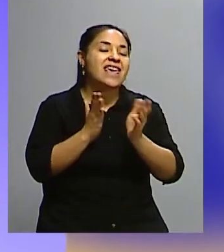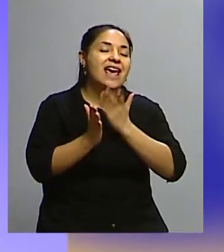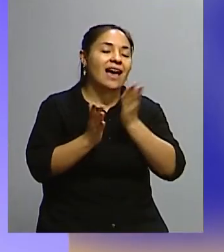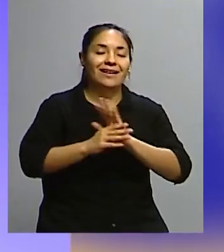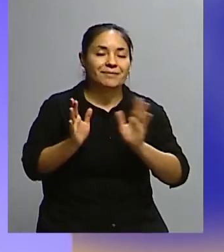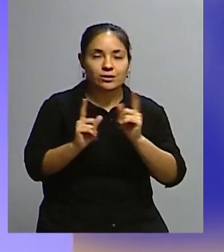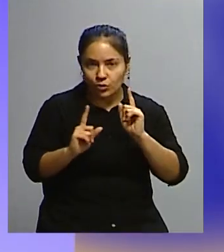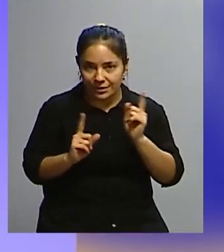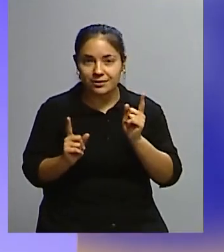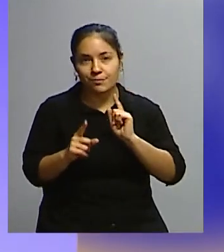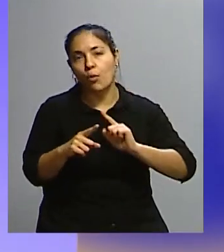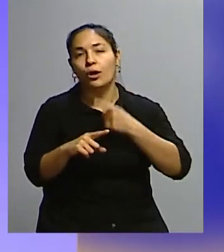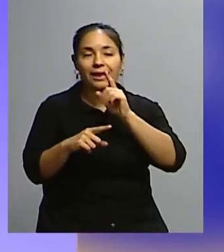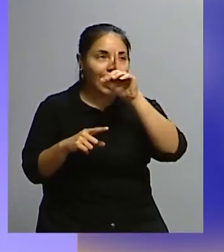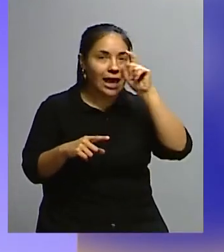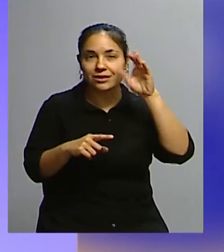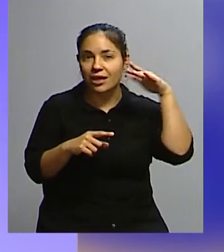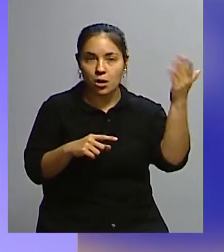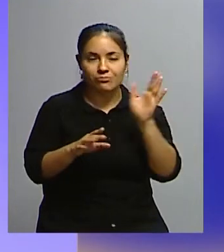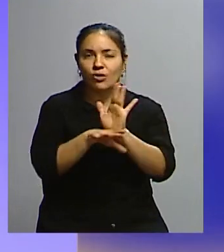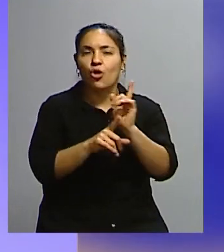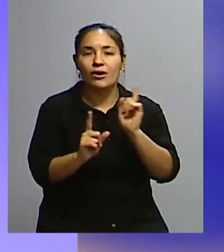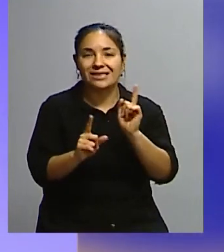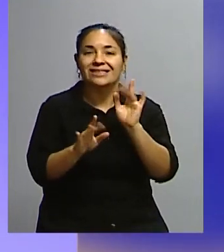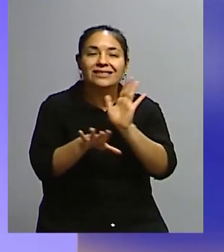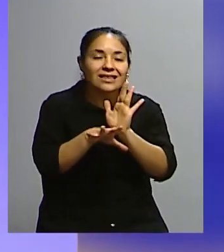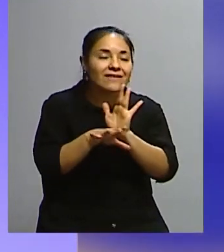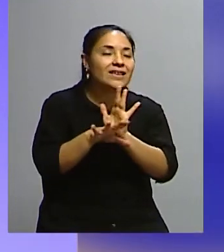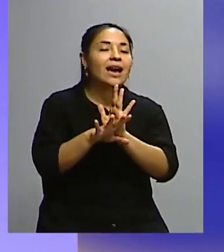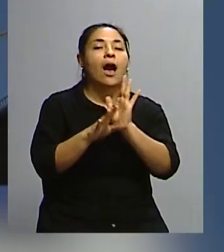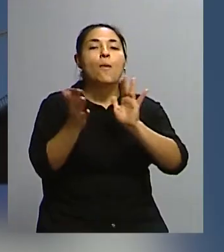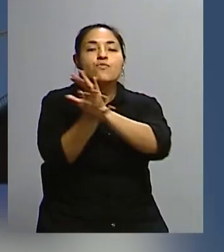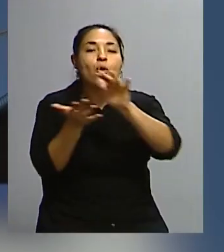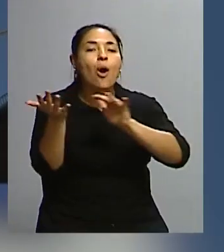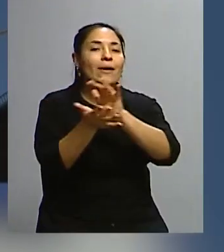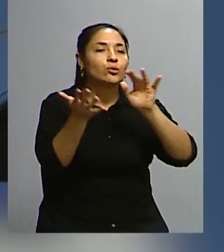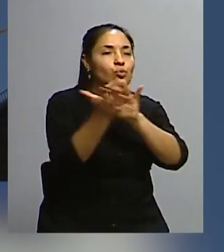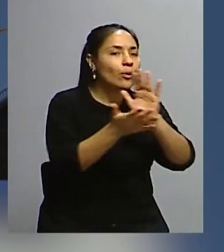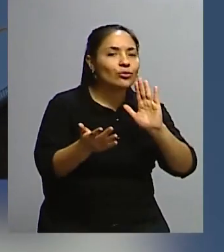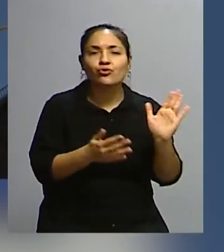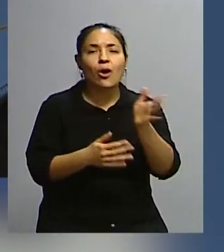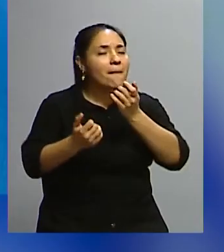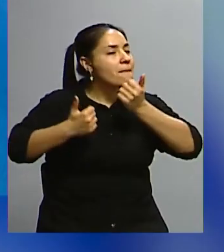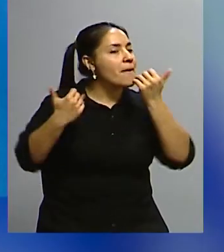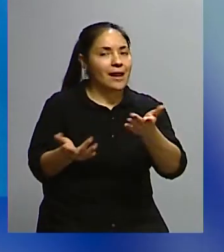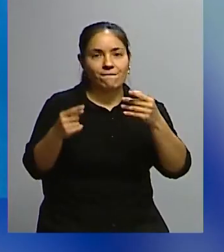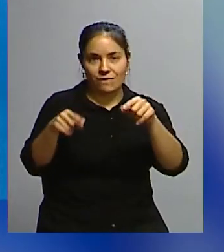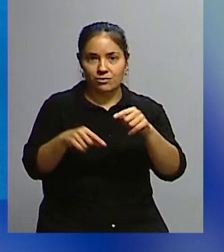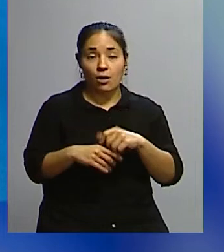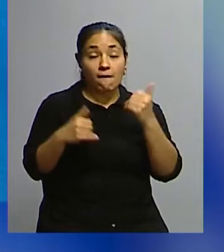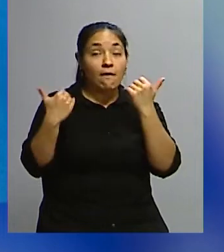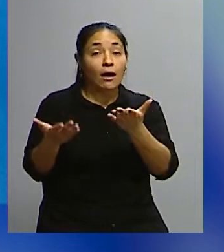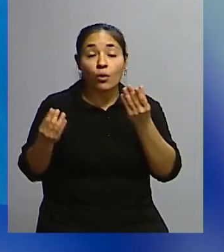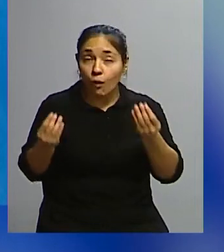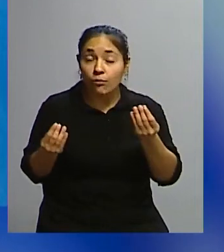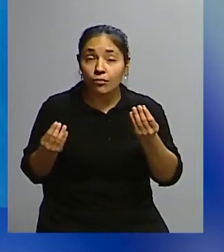exterior, esto es para el beneficio concreto de nuestro pueblo, y la manera de beneficiarnos es tomar en cuenta todas